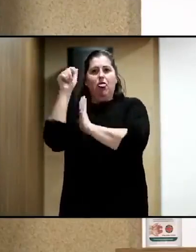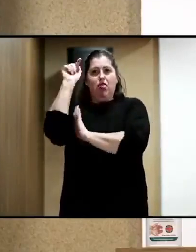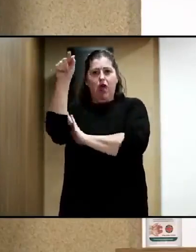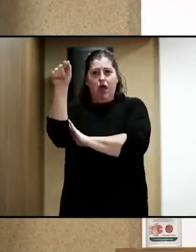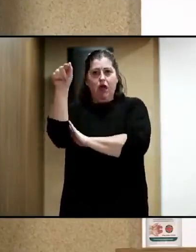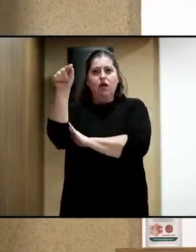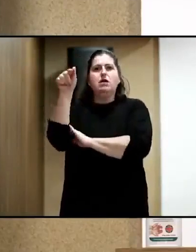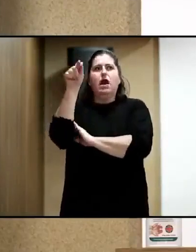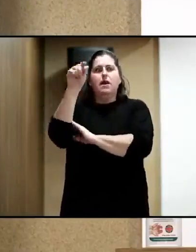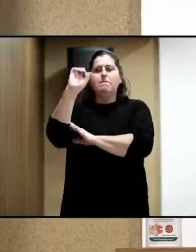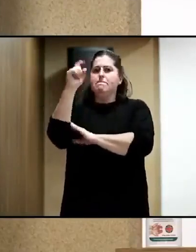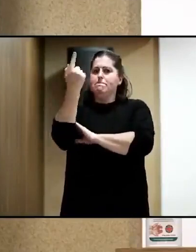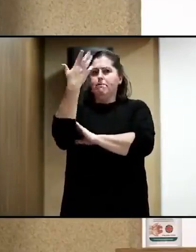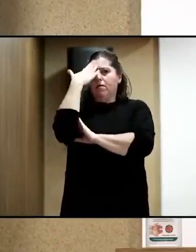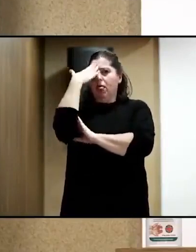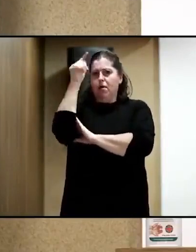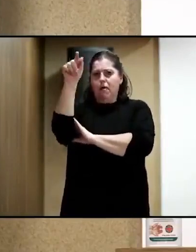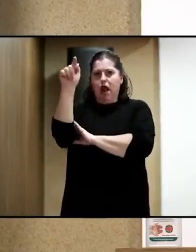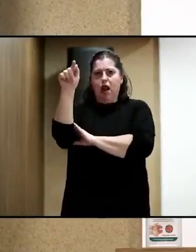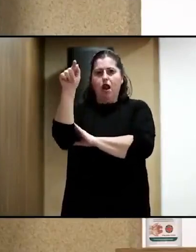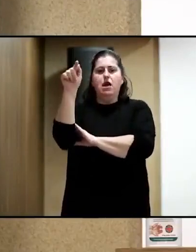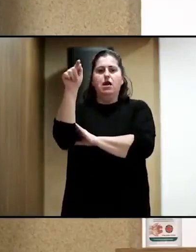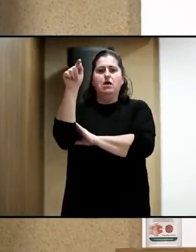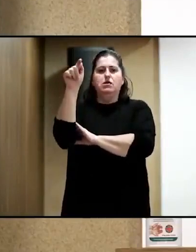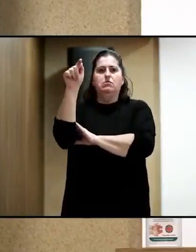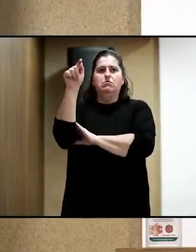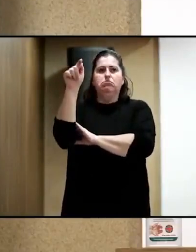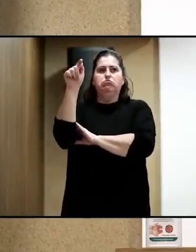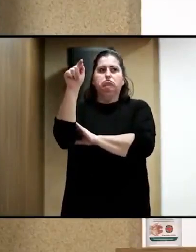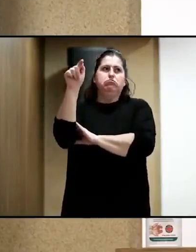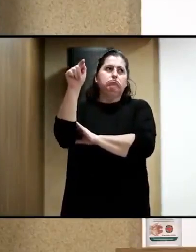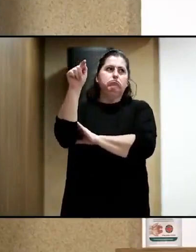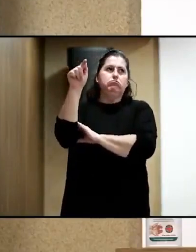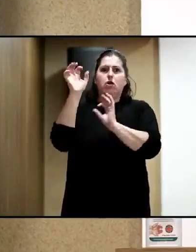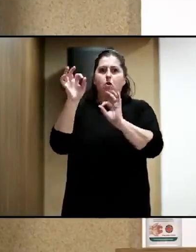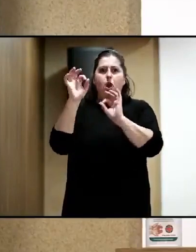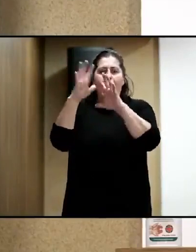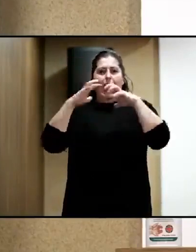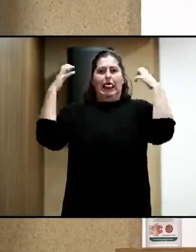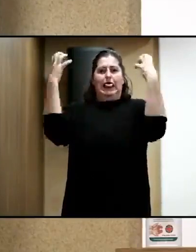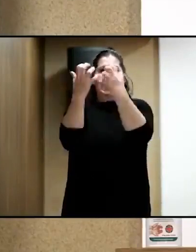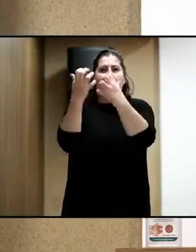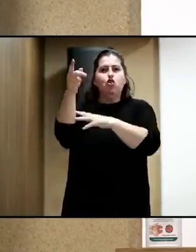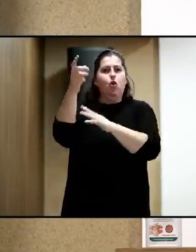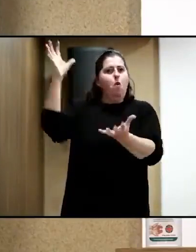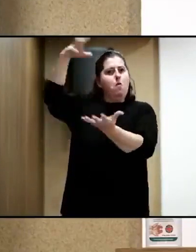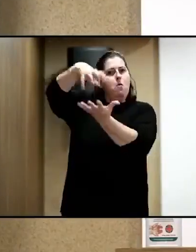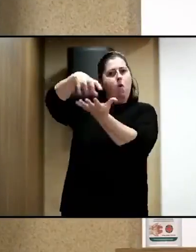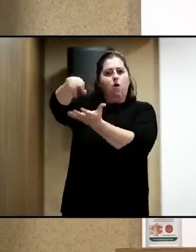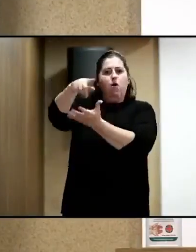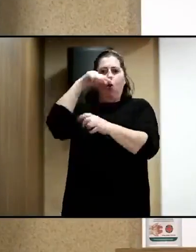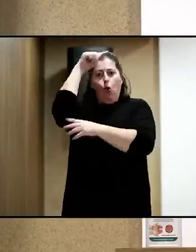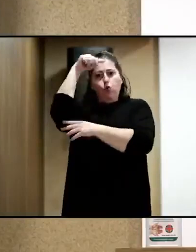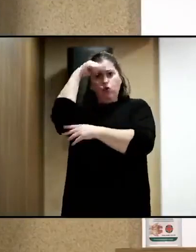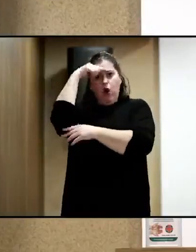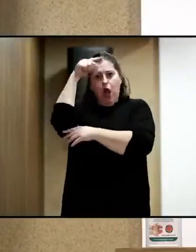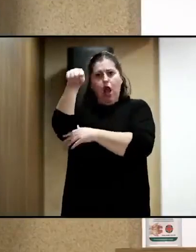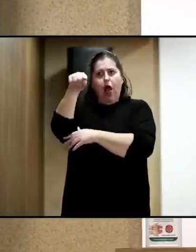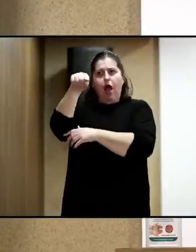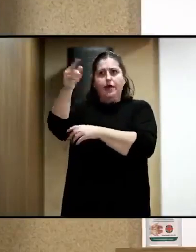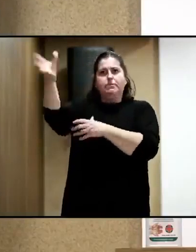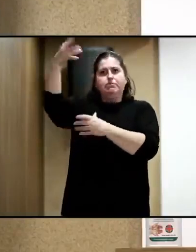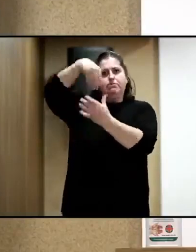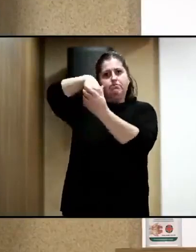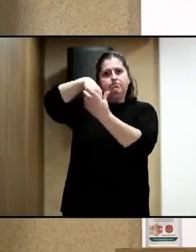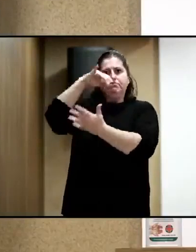los principales, pues eso, recintos culturales que van a albergar,